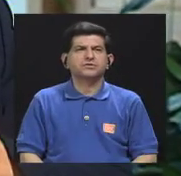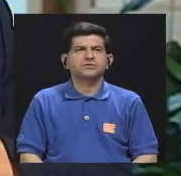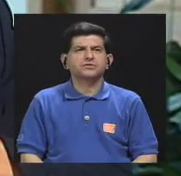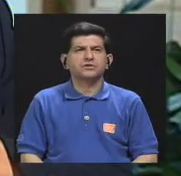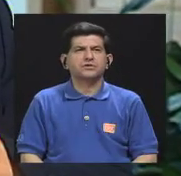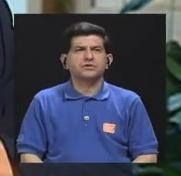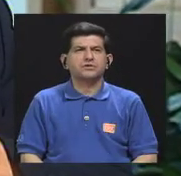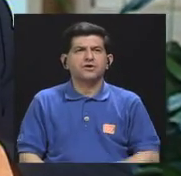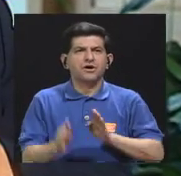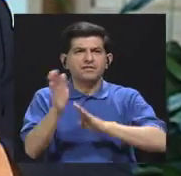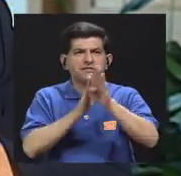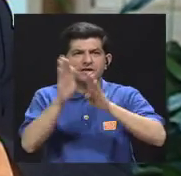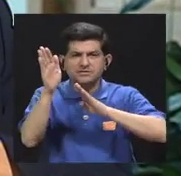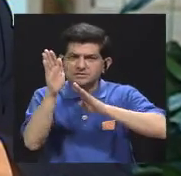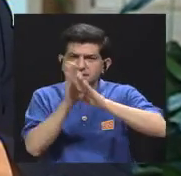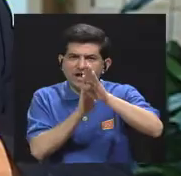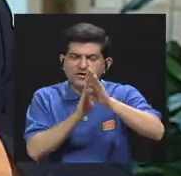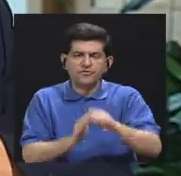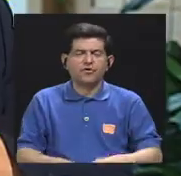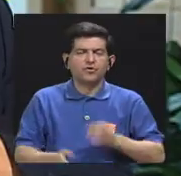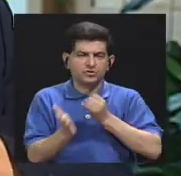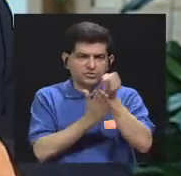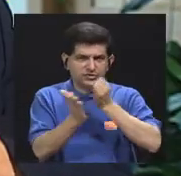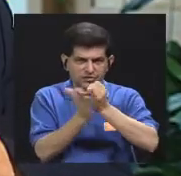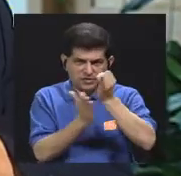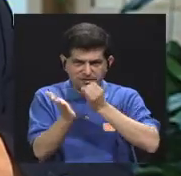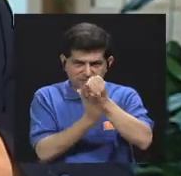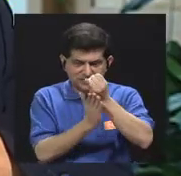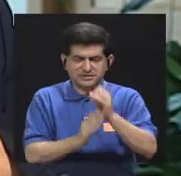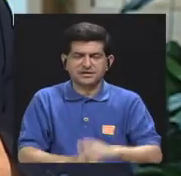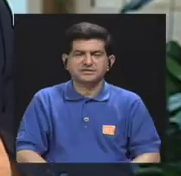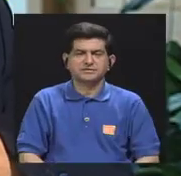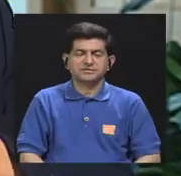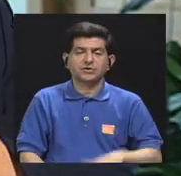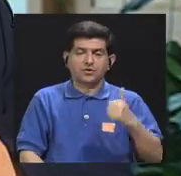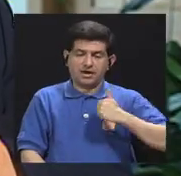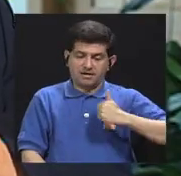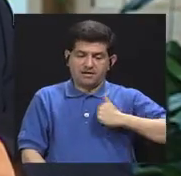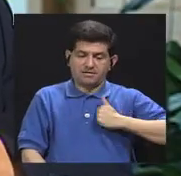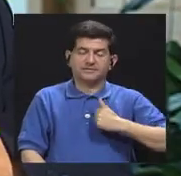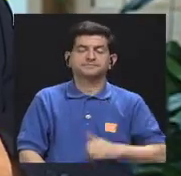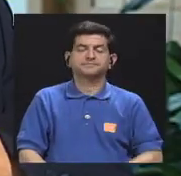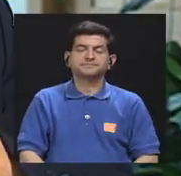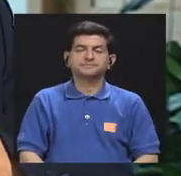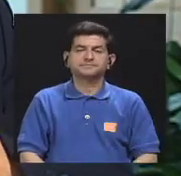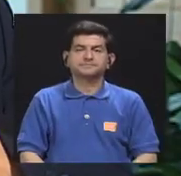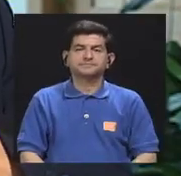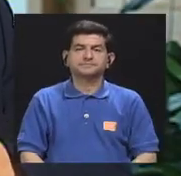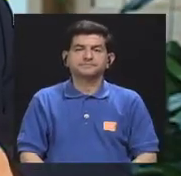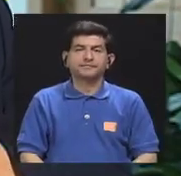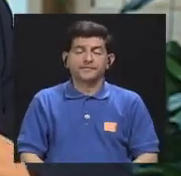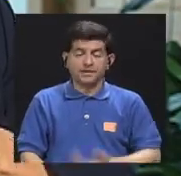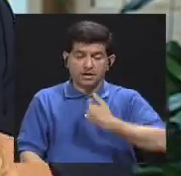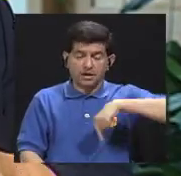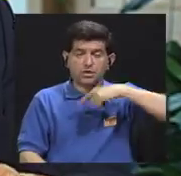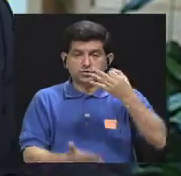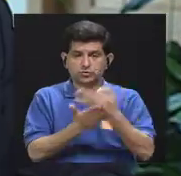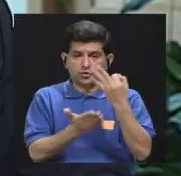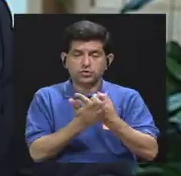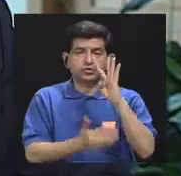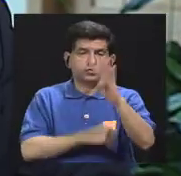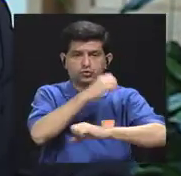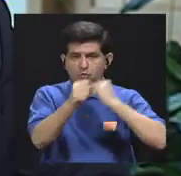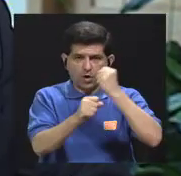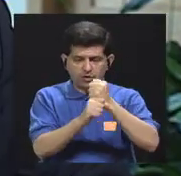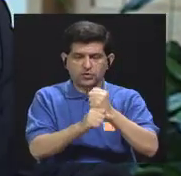el desarrollo de la investigación de Canadá y tenemos financiamiento para